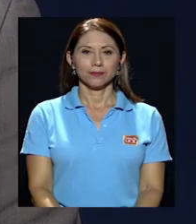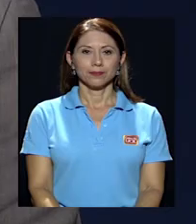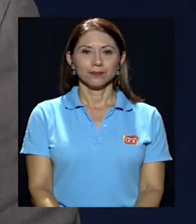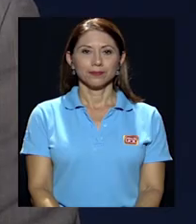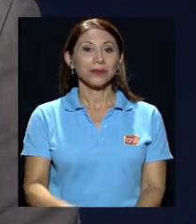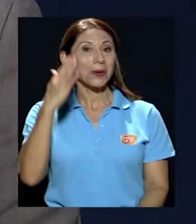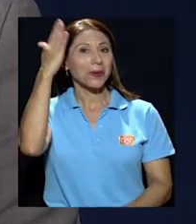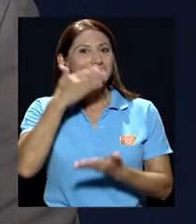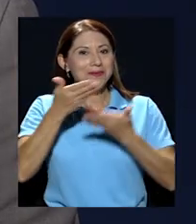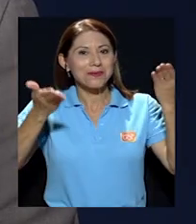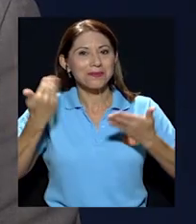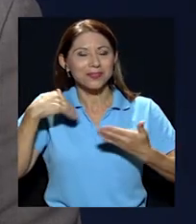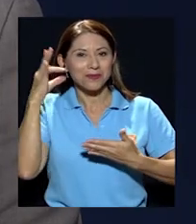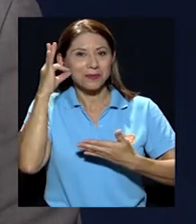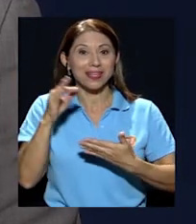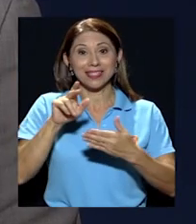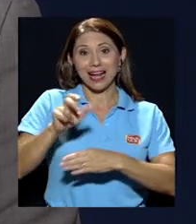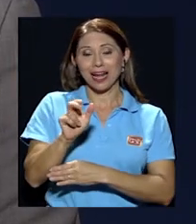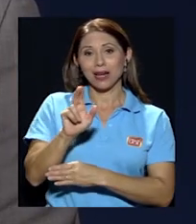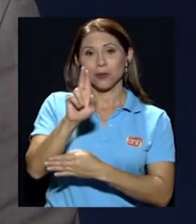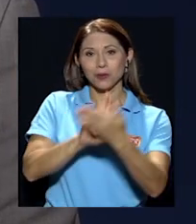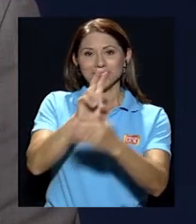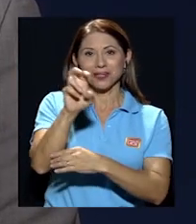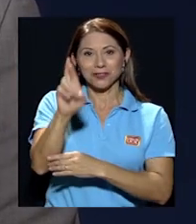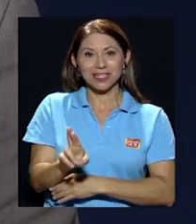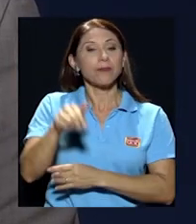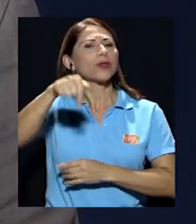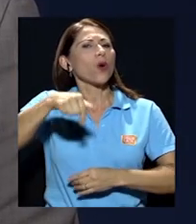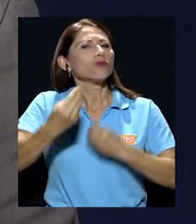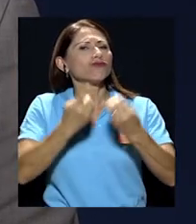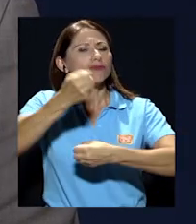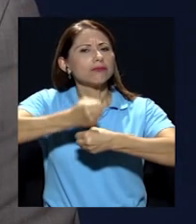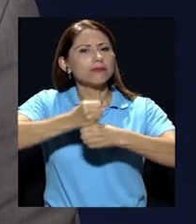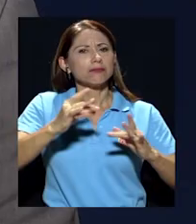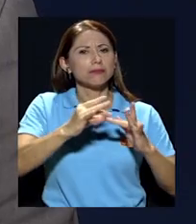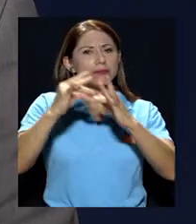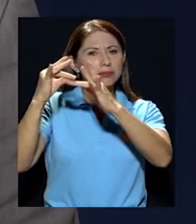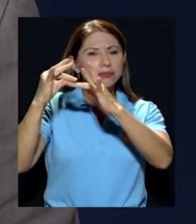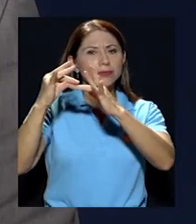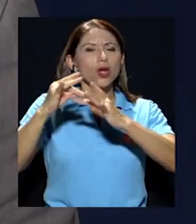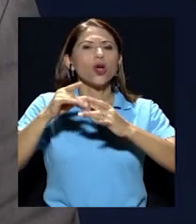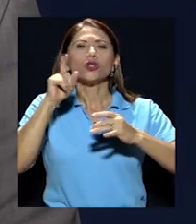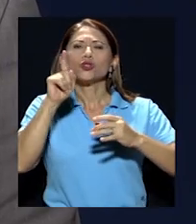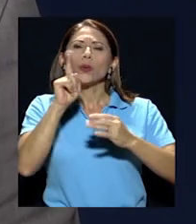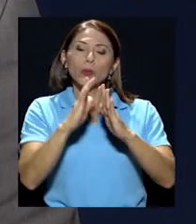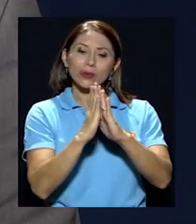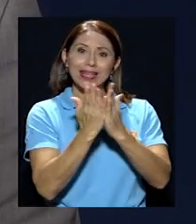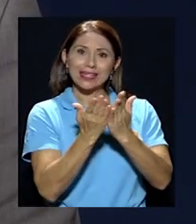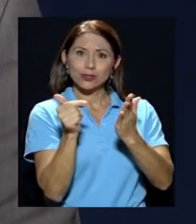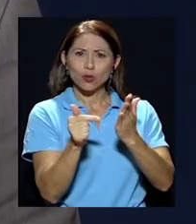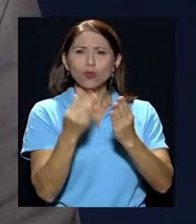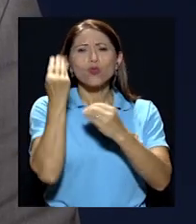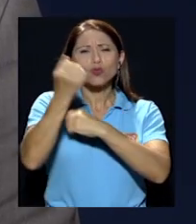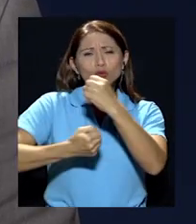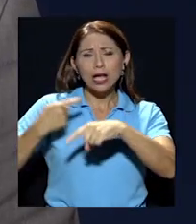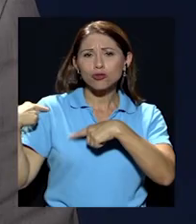Hola, bienvenidos y bienvenidas a Canal Universidad de Costa Rica. El día de hoy tenemos un trabajo especial sobre un texto que lleva muchos años